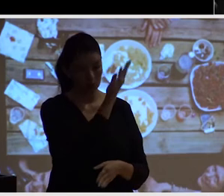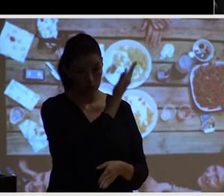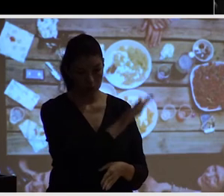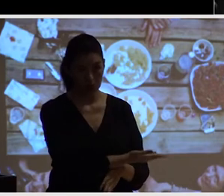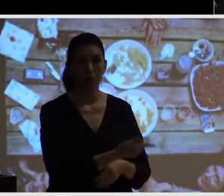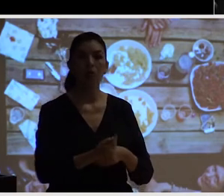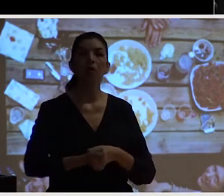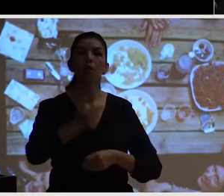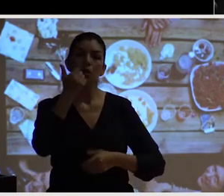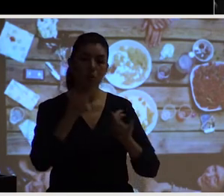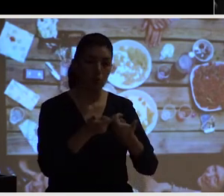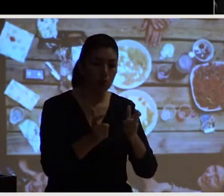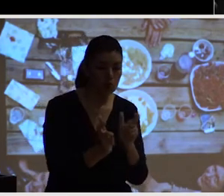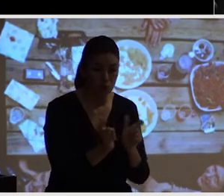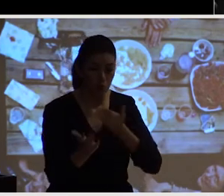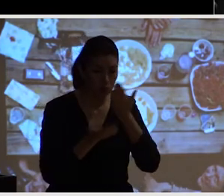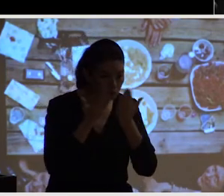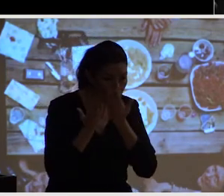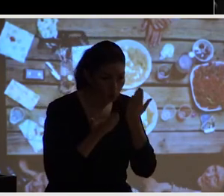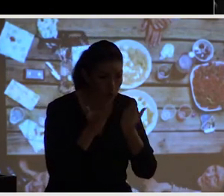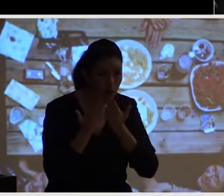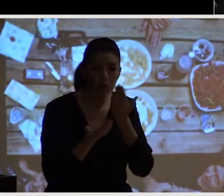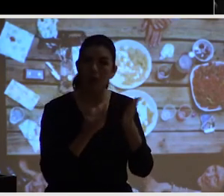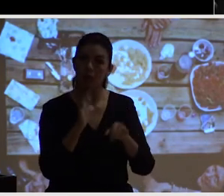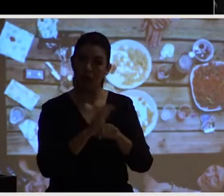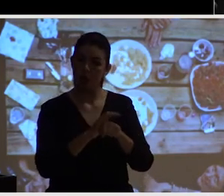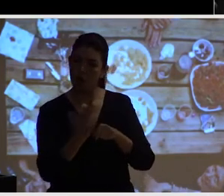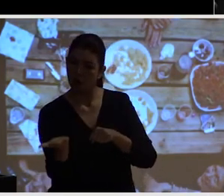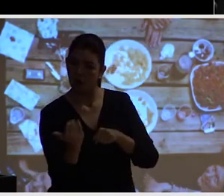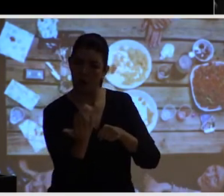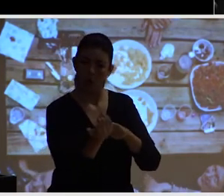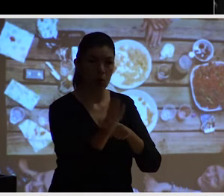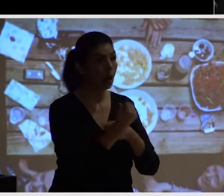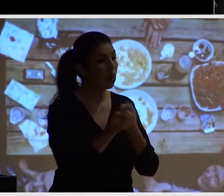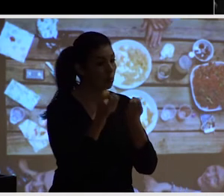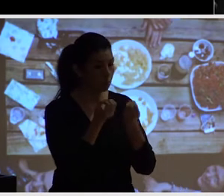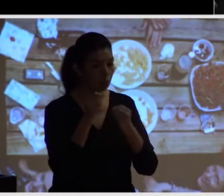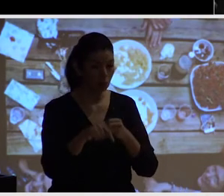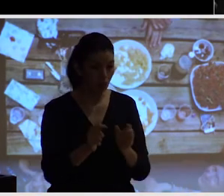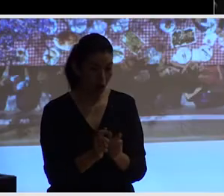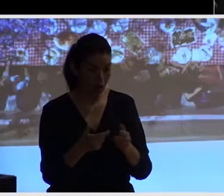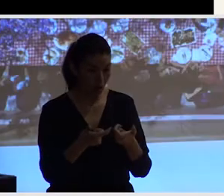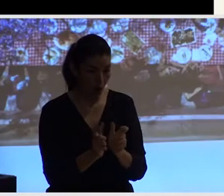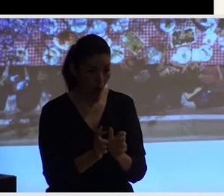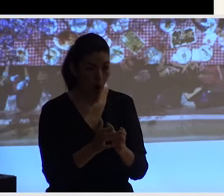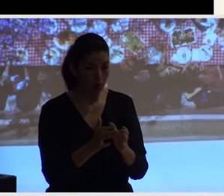colaboradores, muchos son sociólogos. Y a partir de este pequeño grupo, el grupo crece.